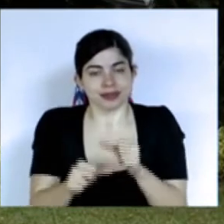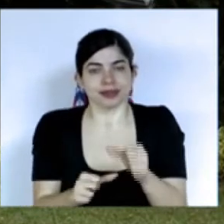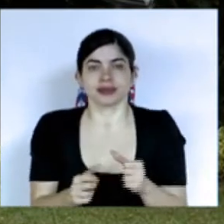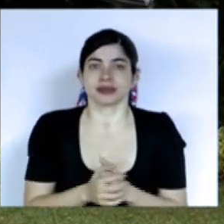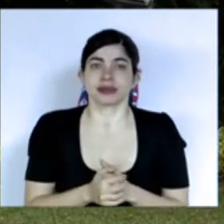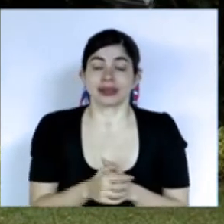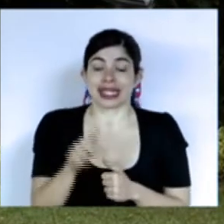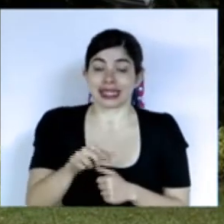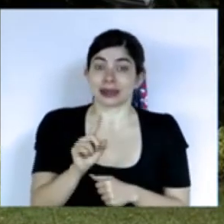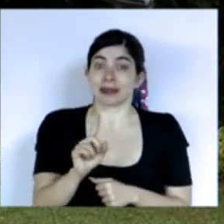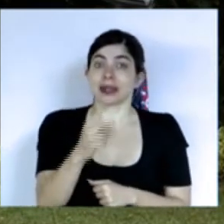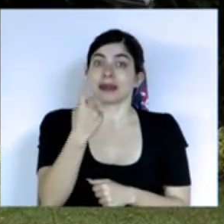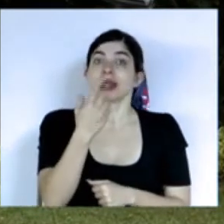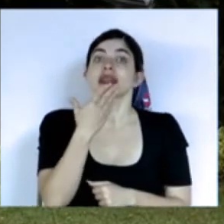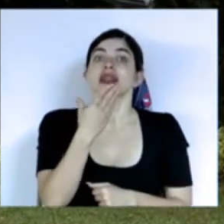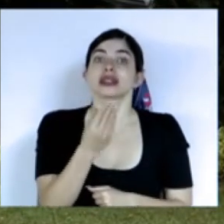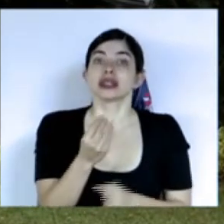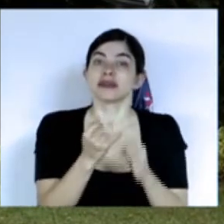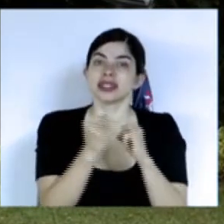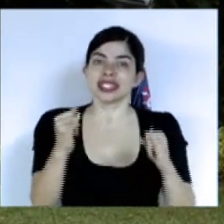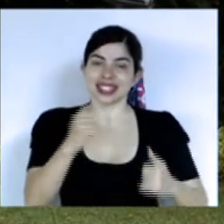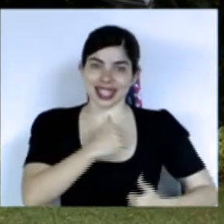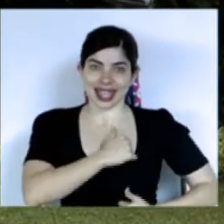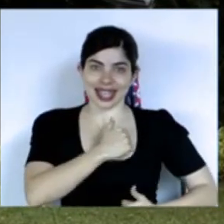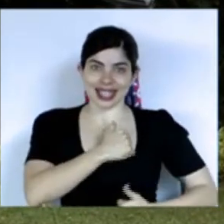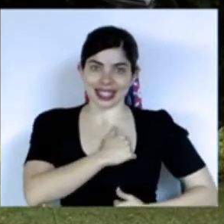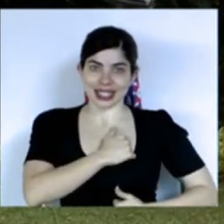que en este primero de diciembre sin ejército